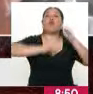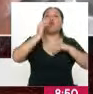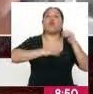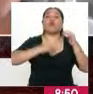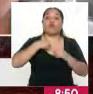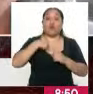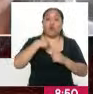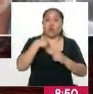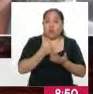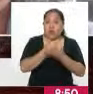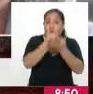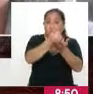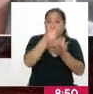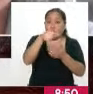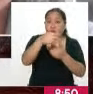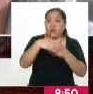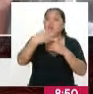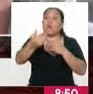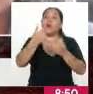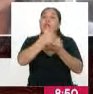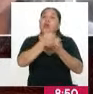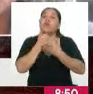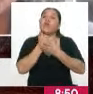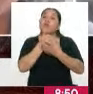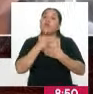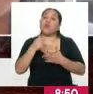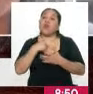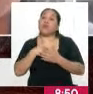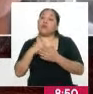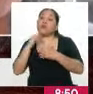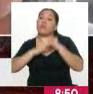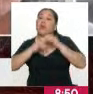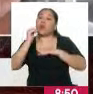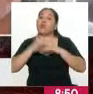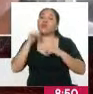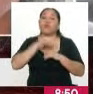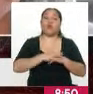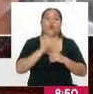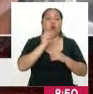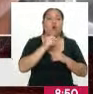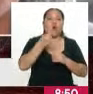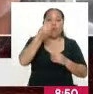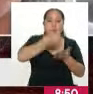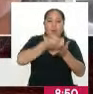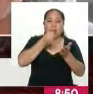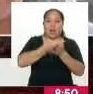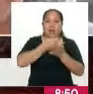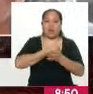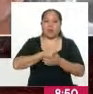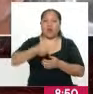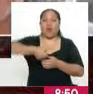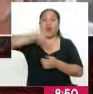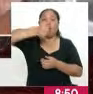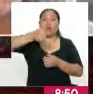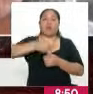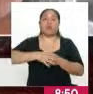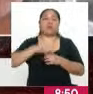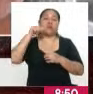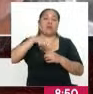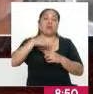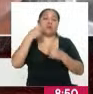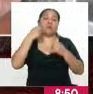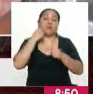sido electo. E inclusive hay casos de fondos que provienen de autoridades que están actualmente en ejercicio.